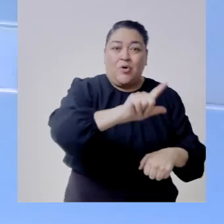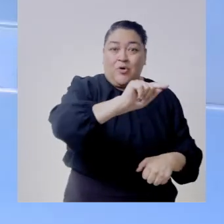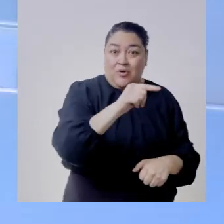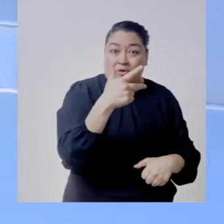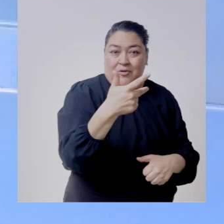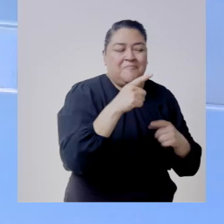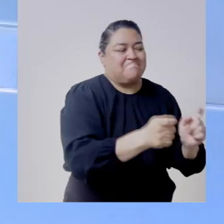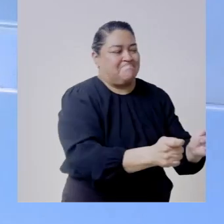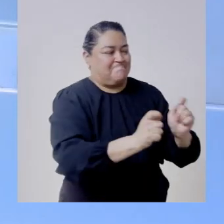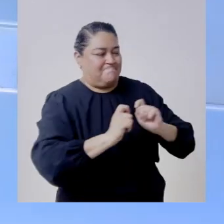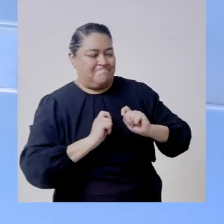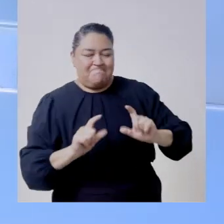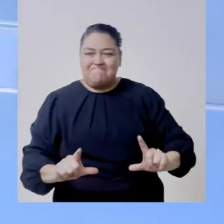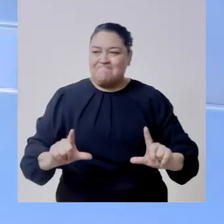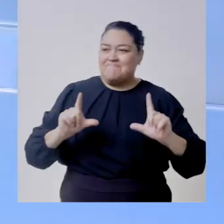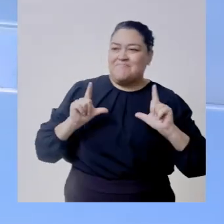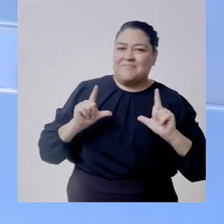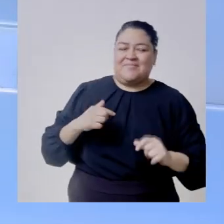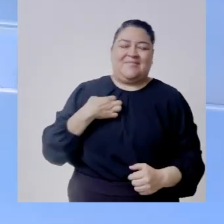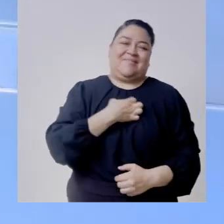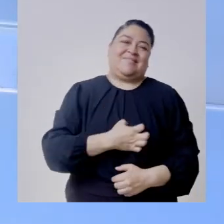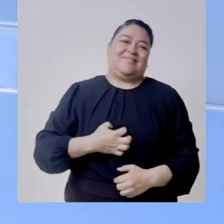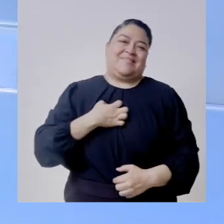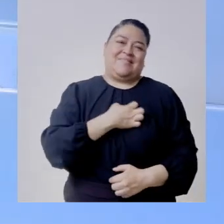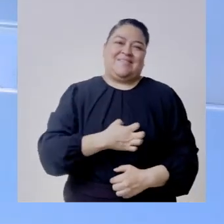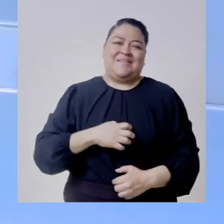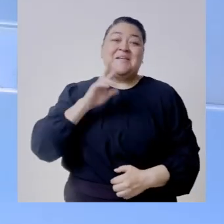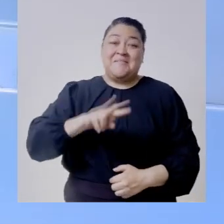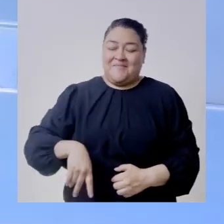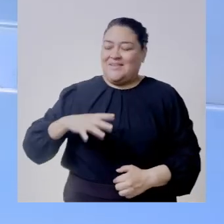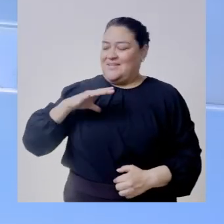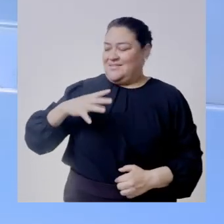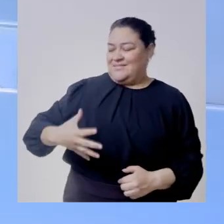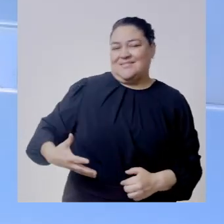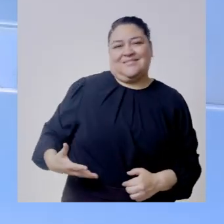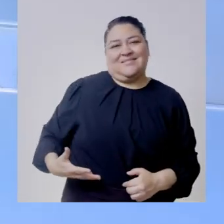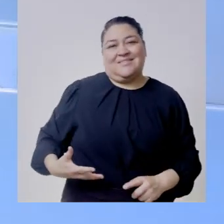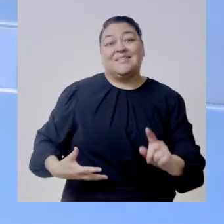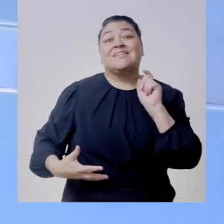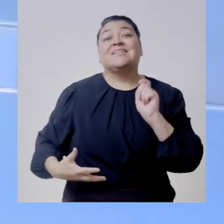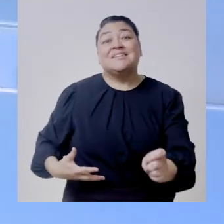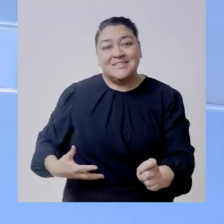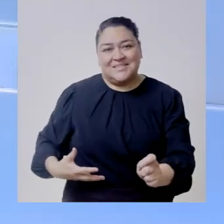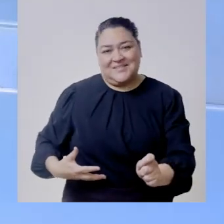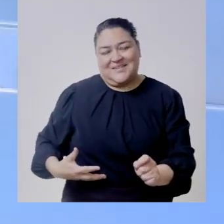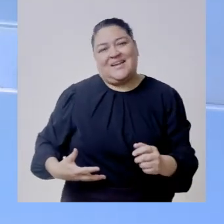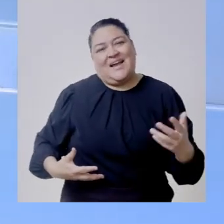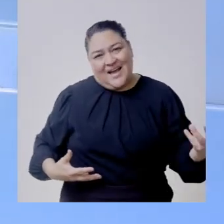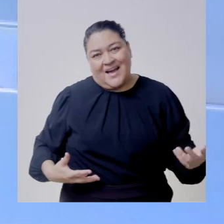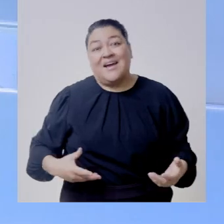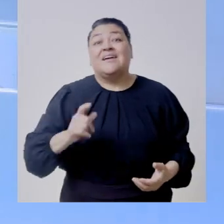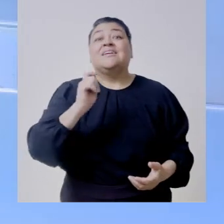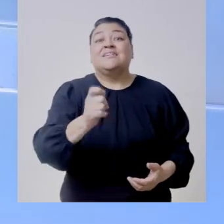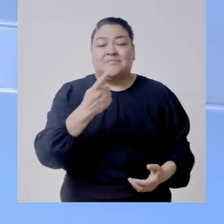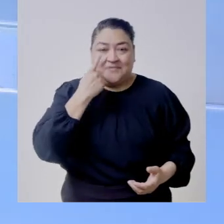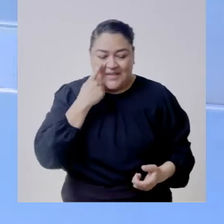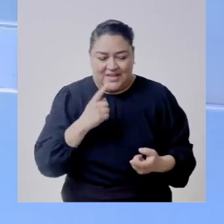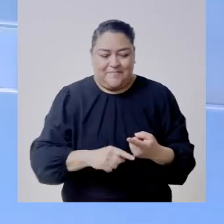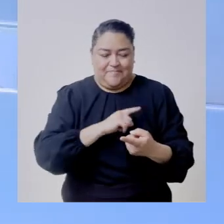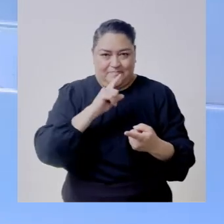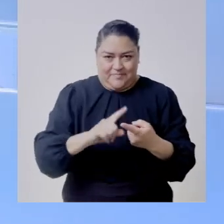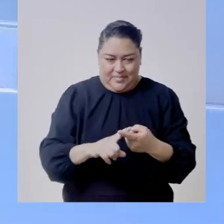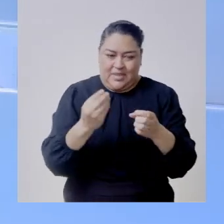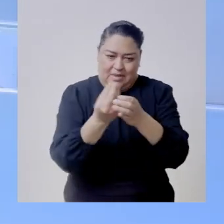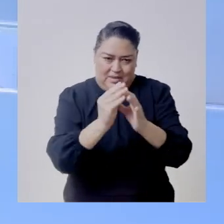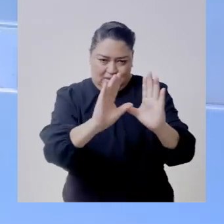que se tuvo y bueno pues estamos muy contentos y muy orgullosos eso significa que tenemos a ver no toda